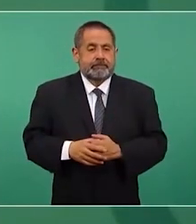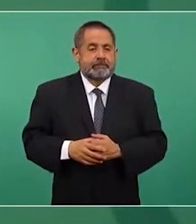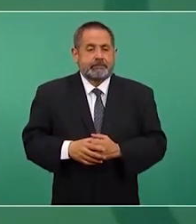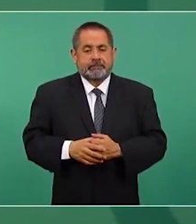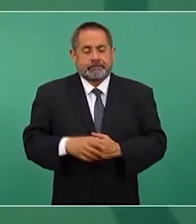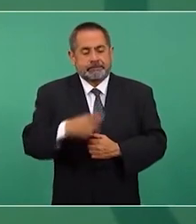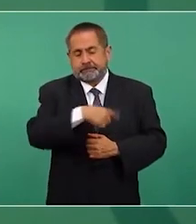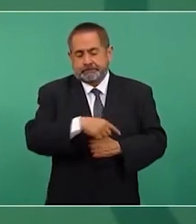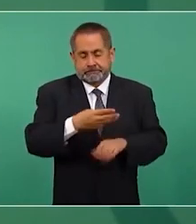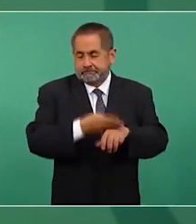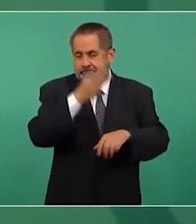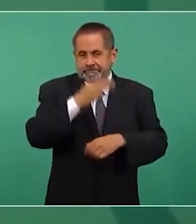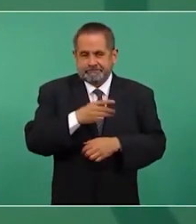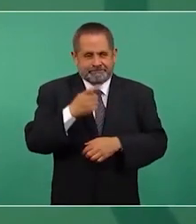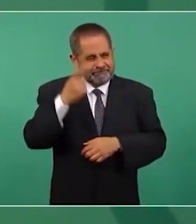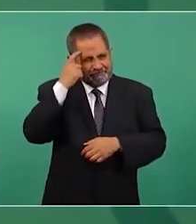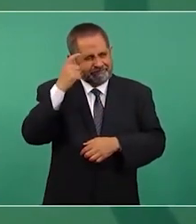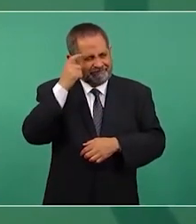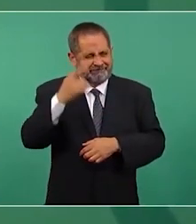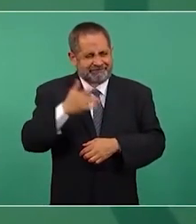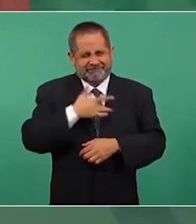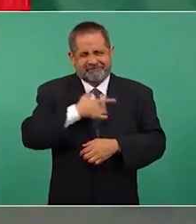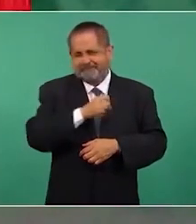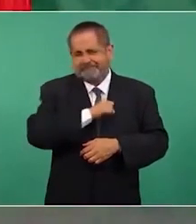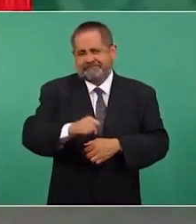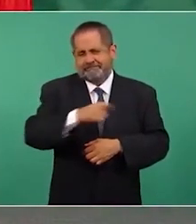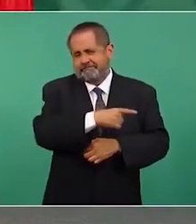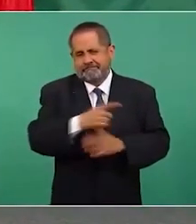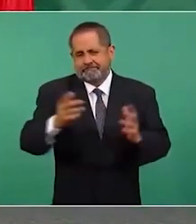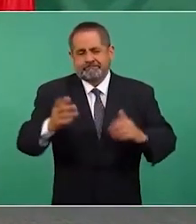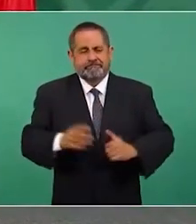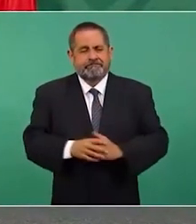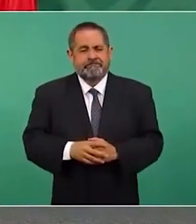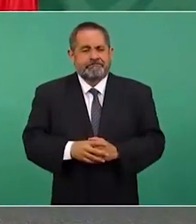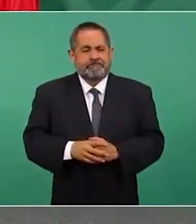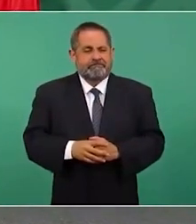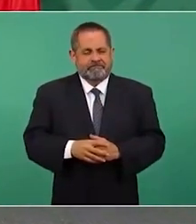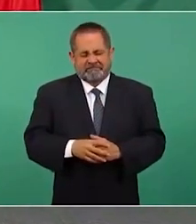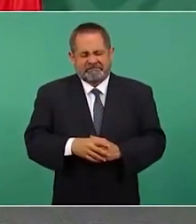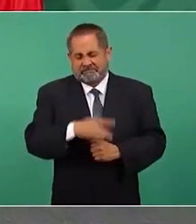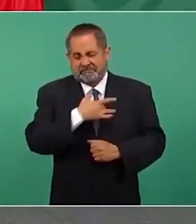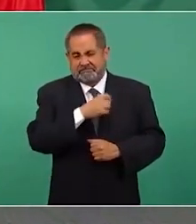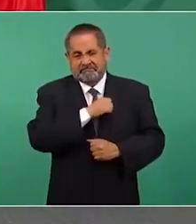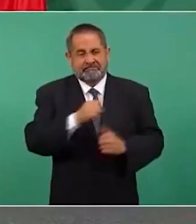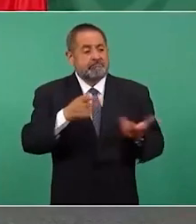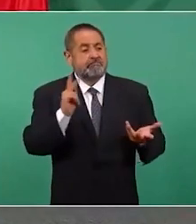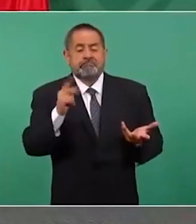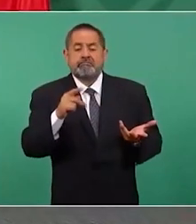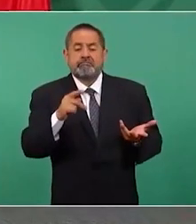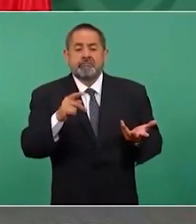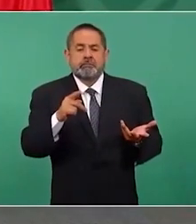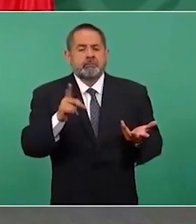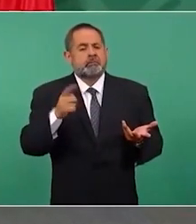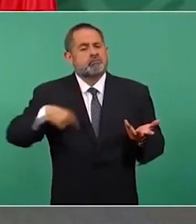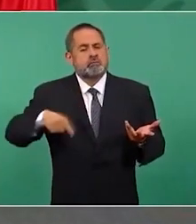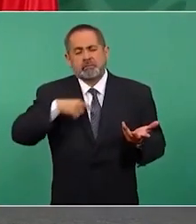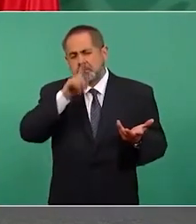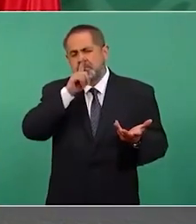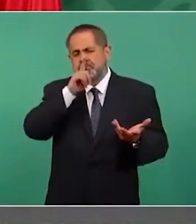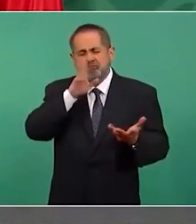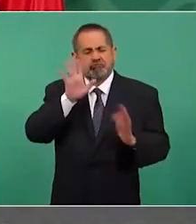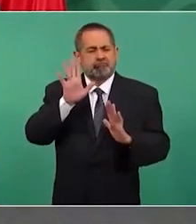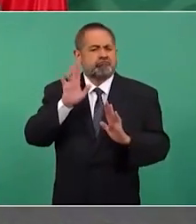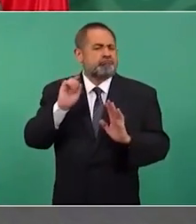perversos pero nosotros nos ajustamos a los